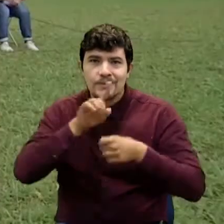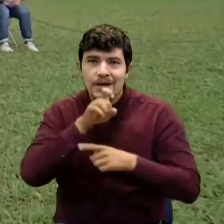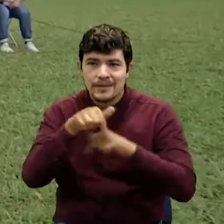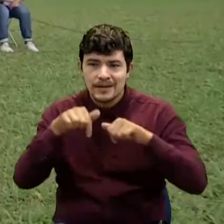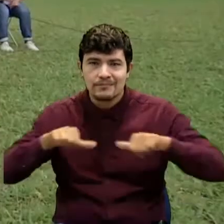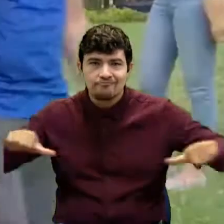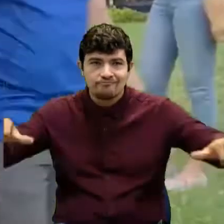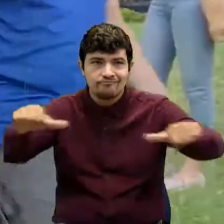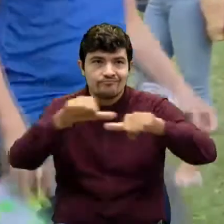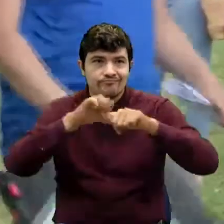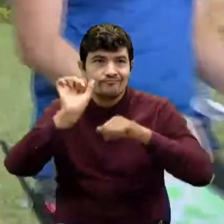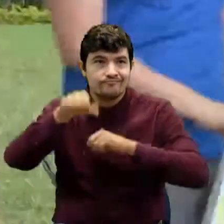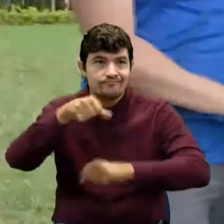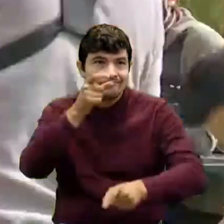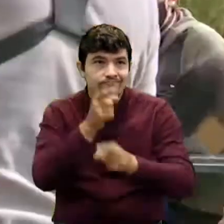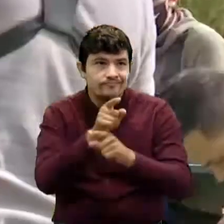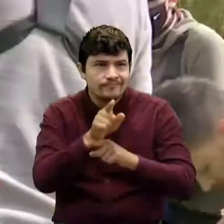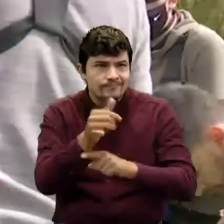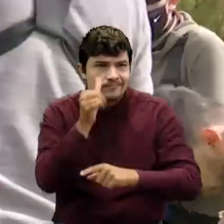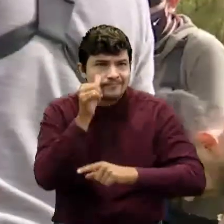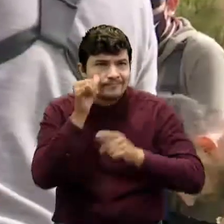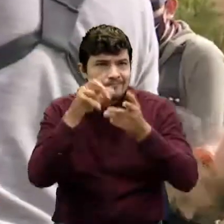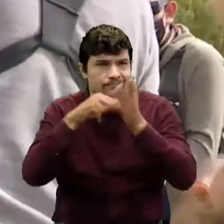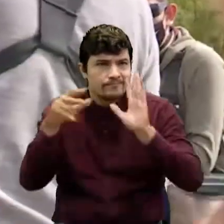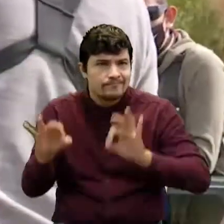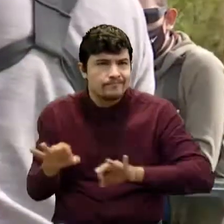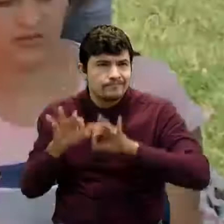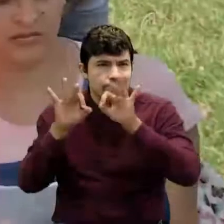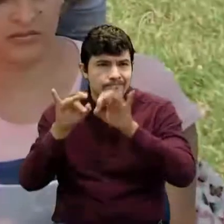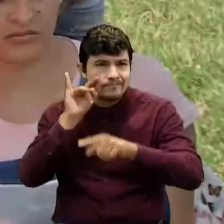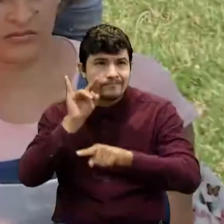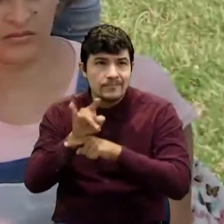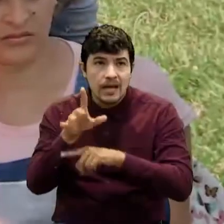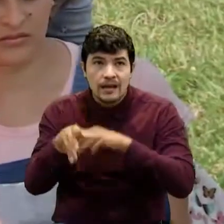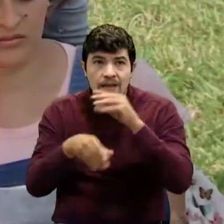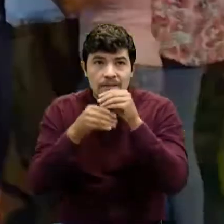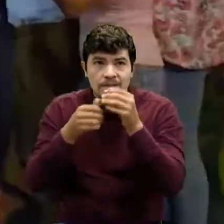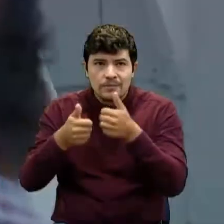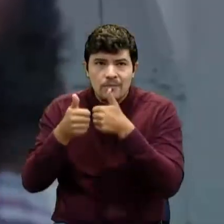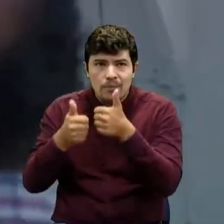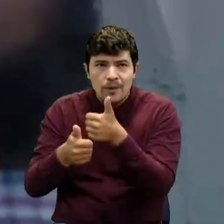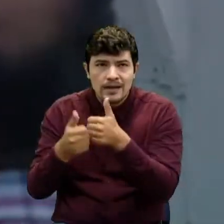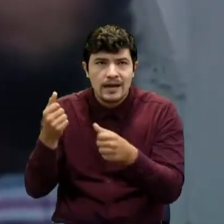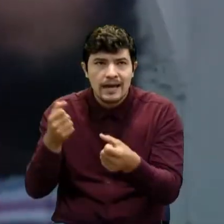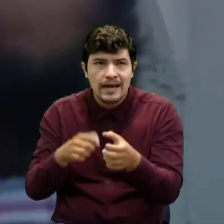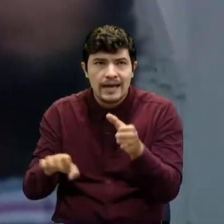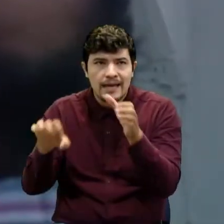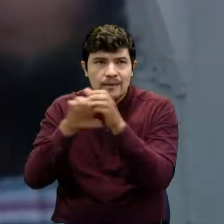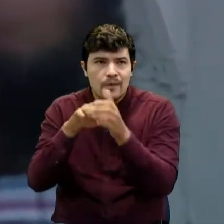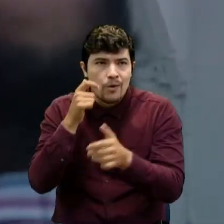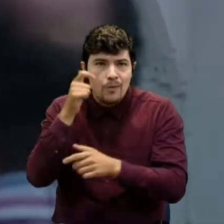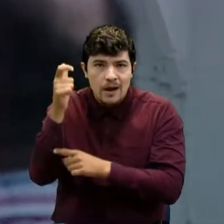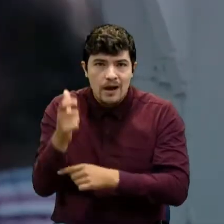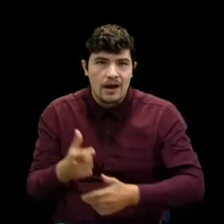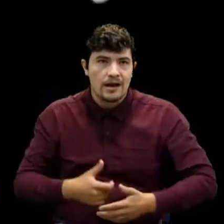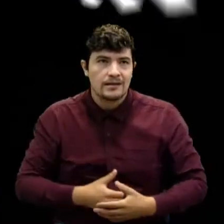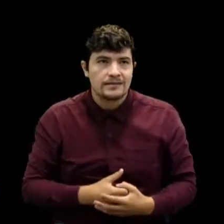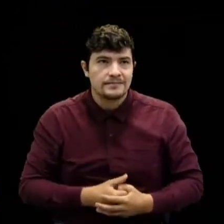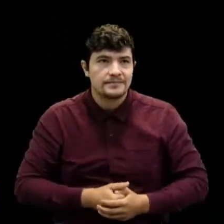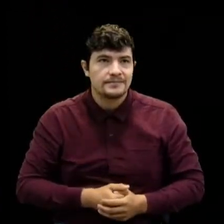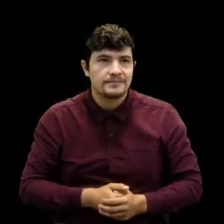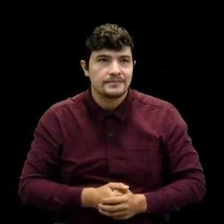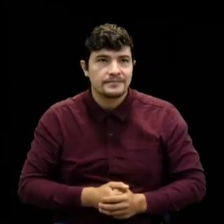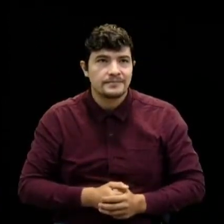y su área metropolitana con equipos de alta tecnología y un gran despliegue humano Pedro, hoy estoy decidido